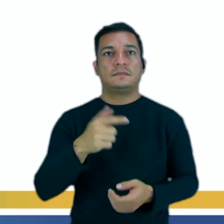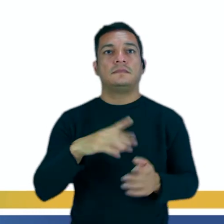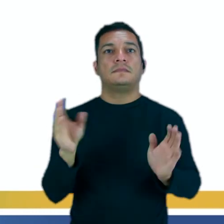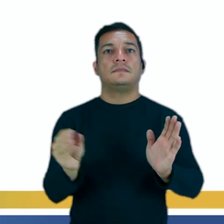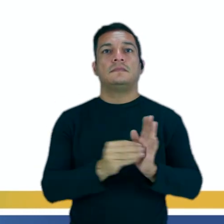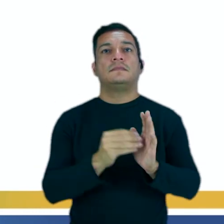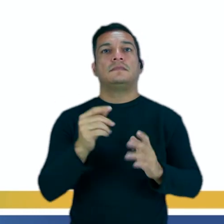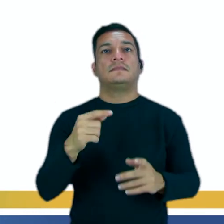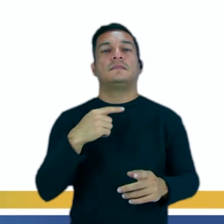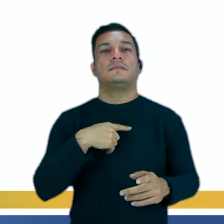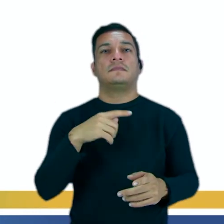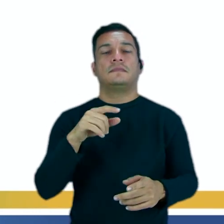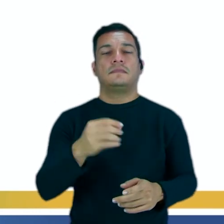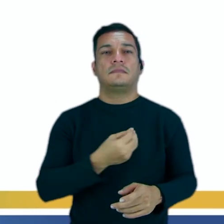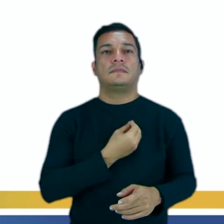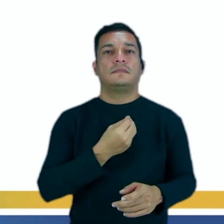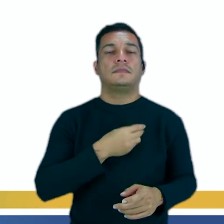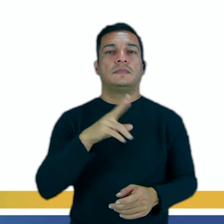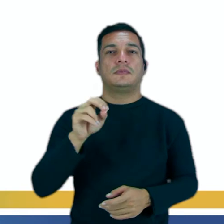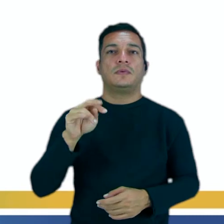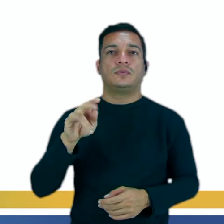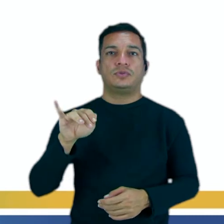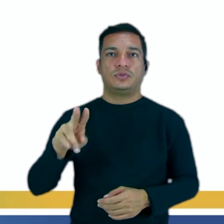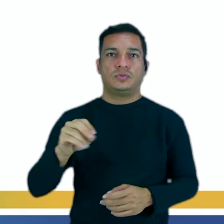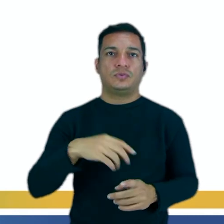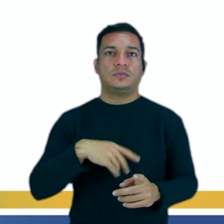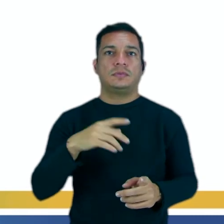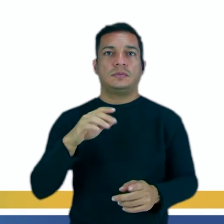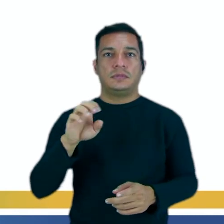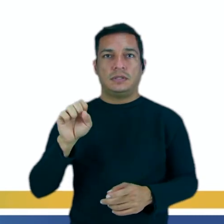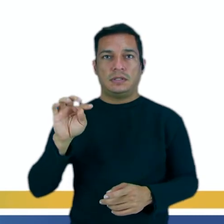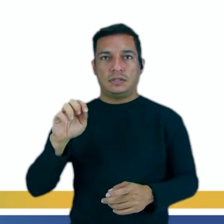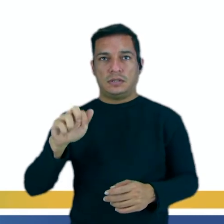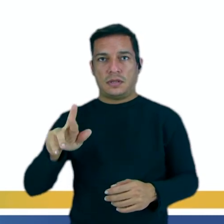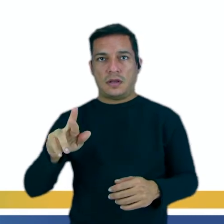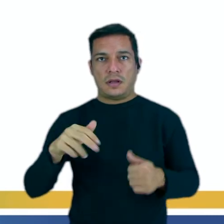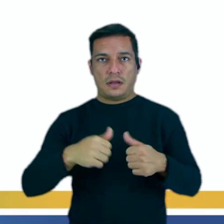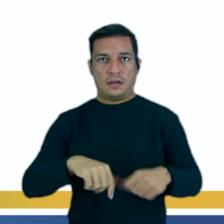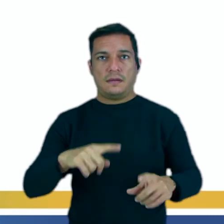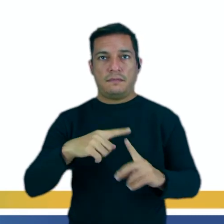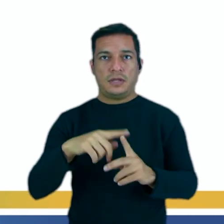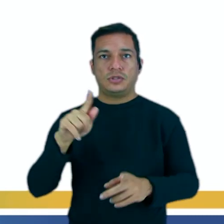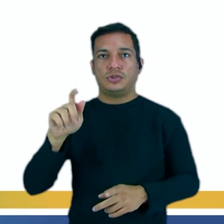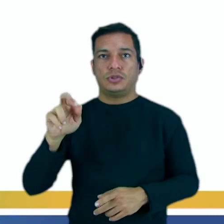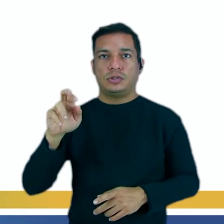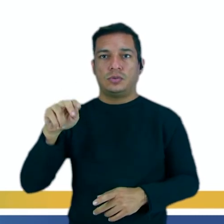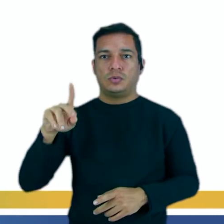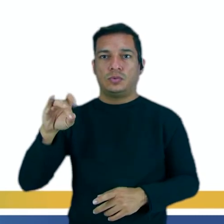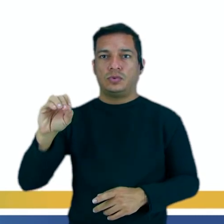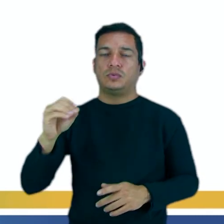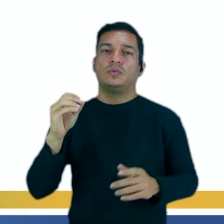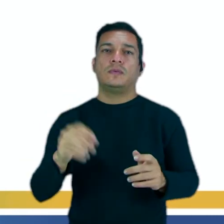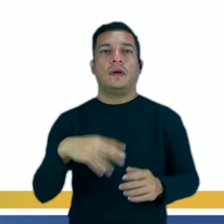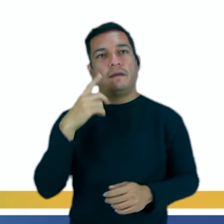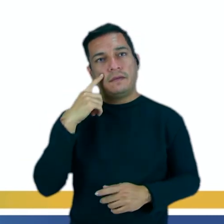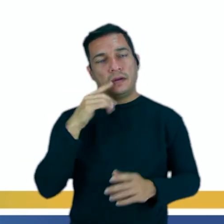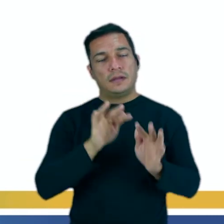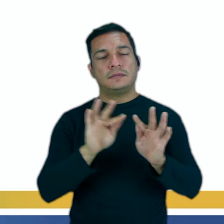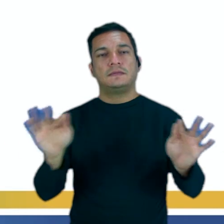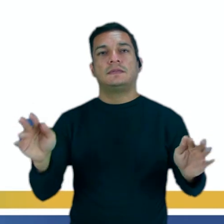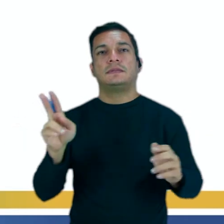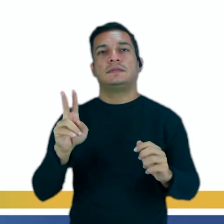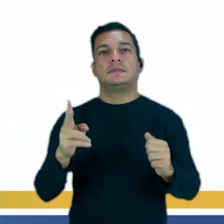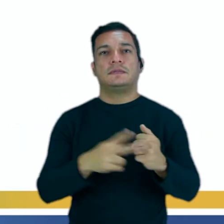completa, con ahí el presente continuo, estar más gerundio. Vamos a observar las frases y conjugar ahí los verbos